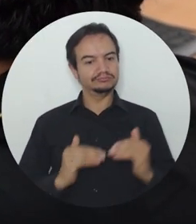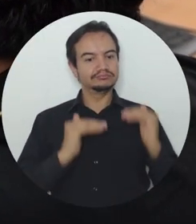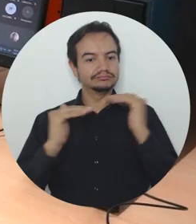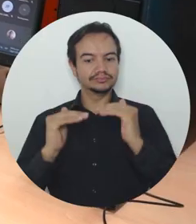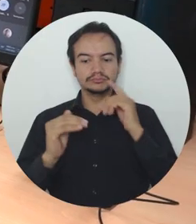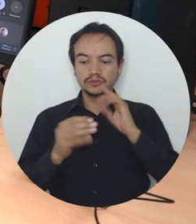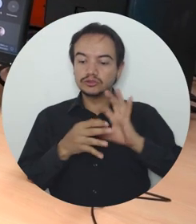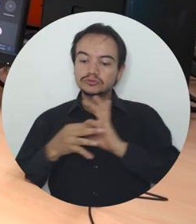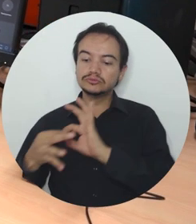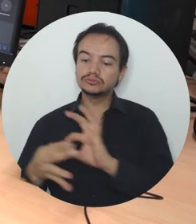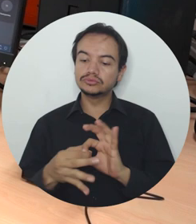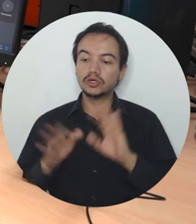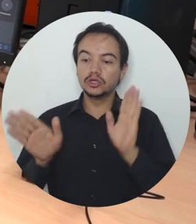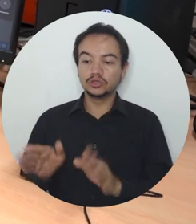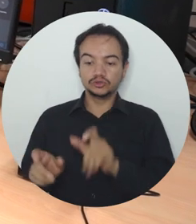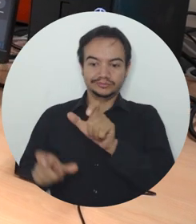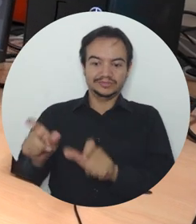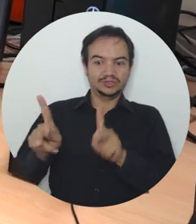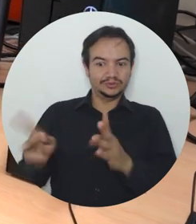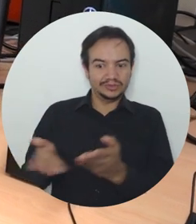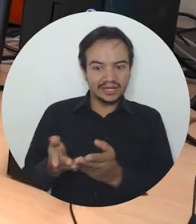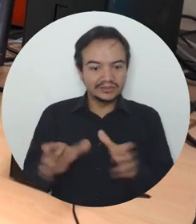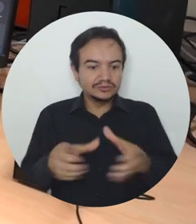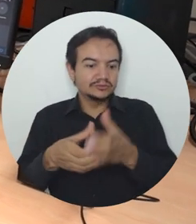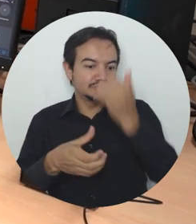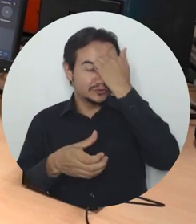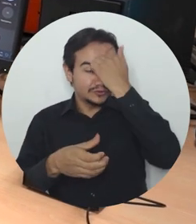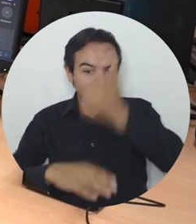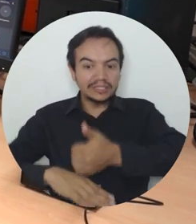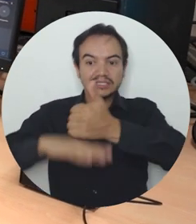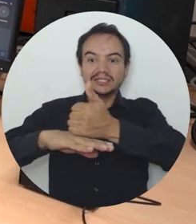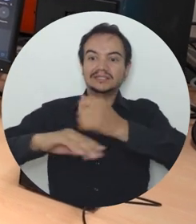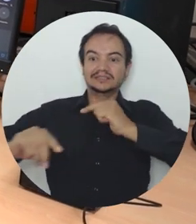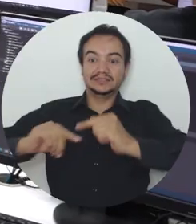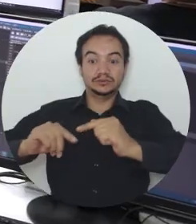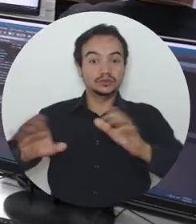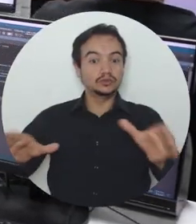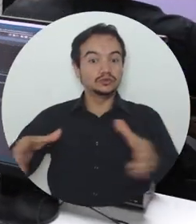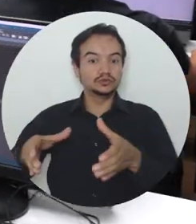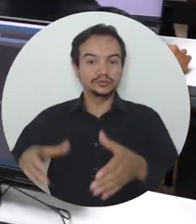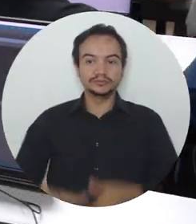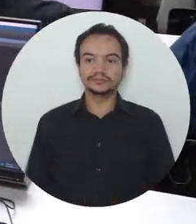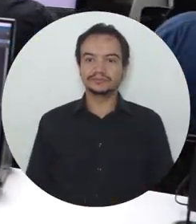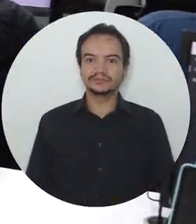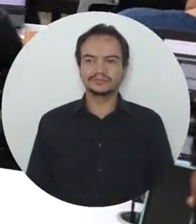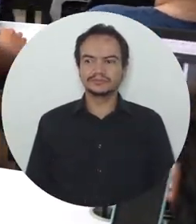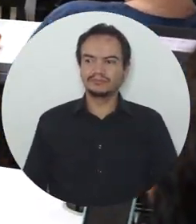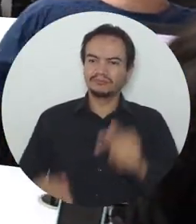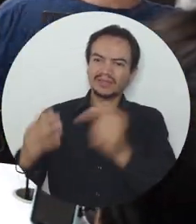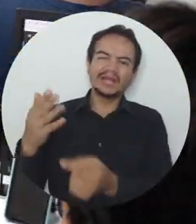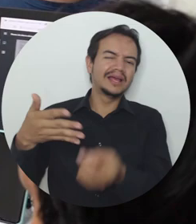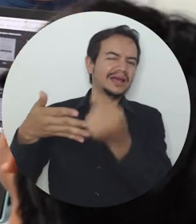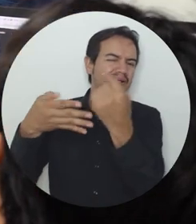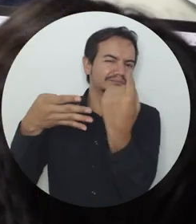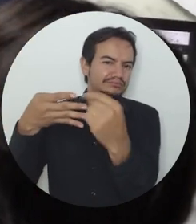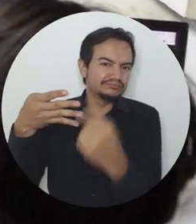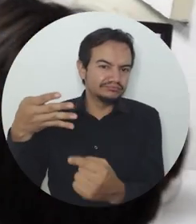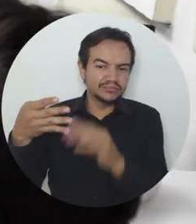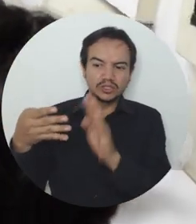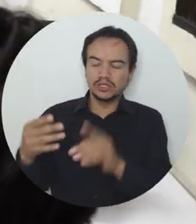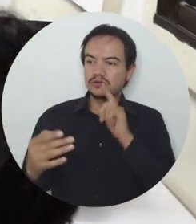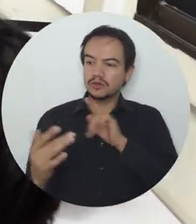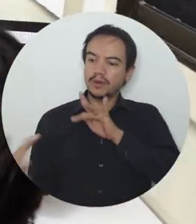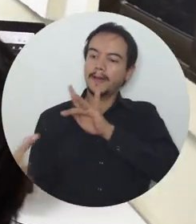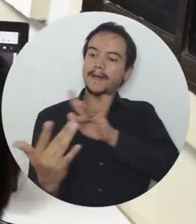de los estudiantes, docentes, las directivas de la universidad para lograr esto. Aspectos positivos del programa como la pertinencia